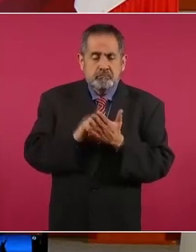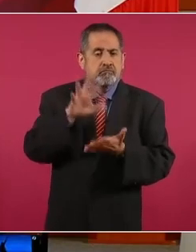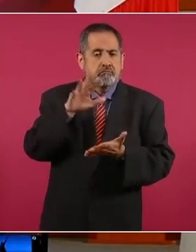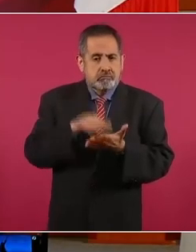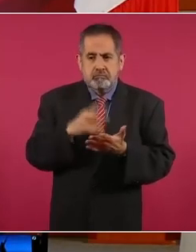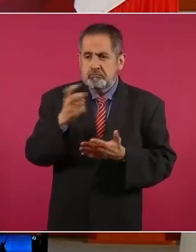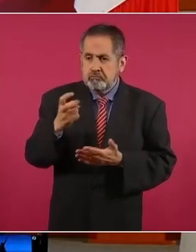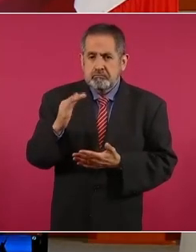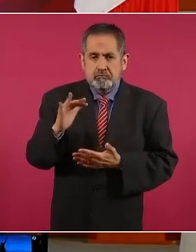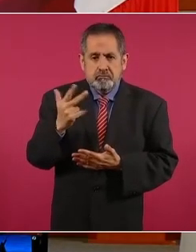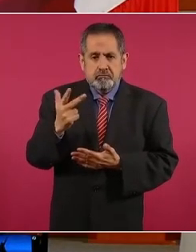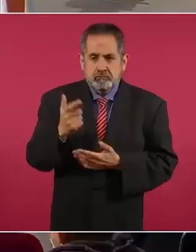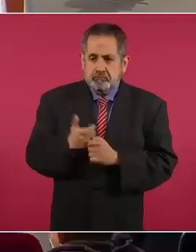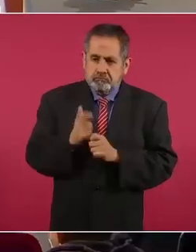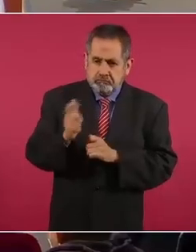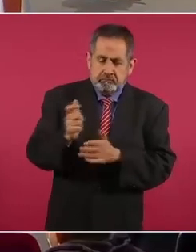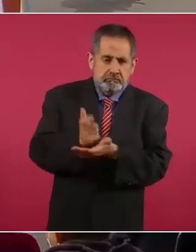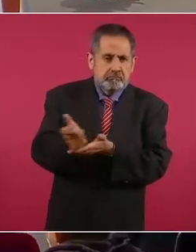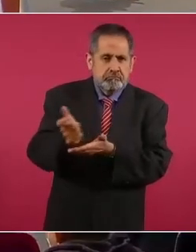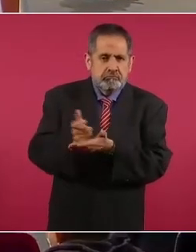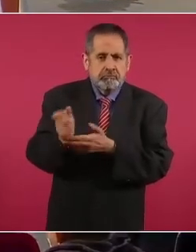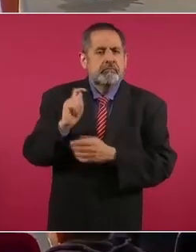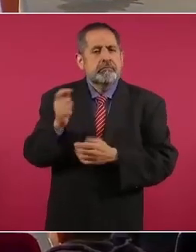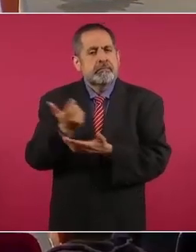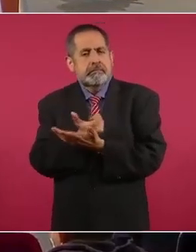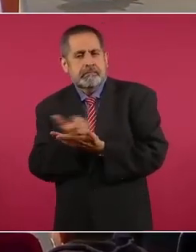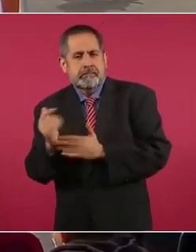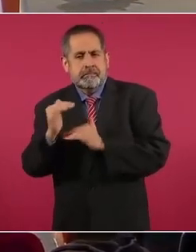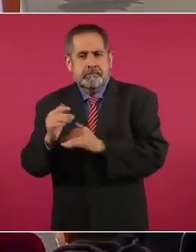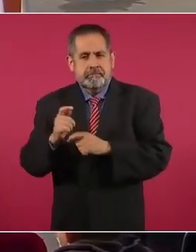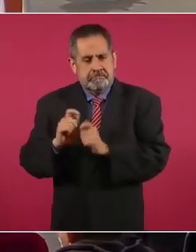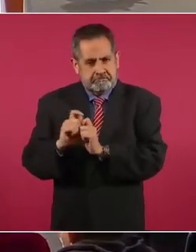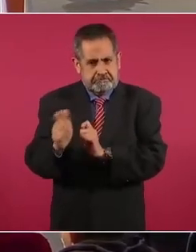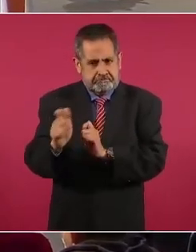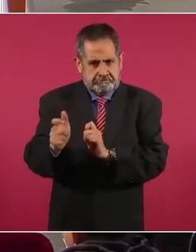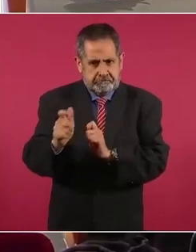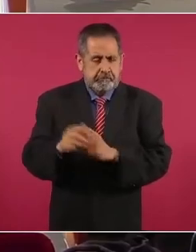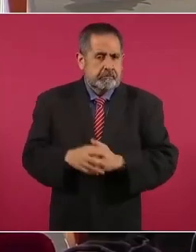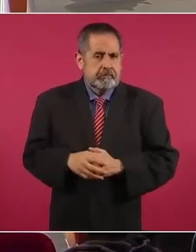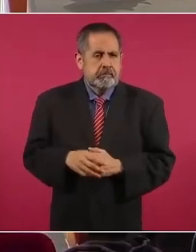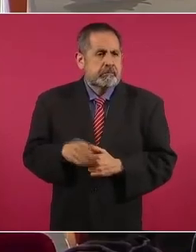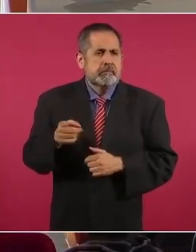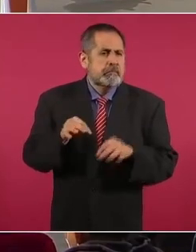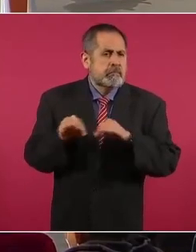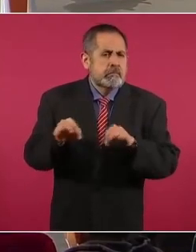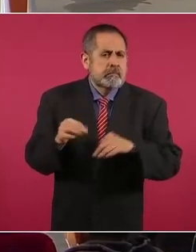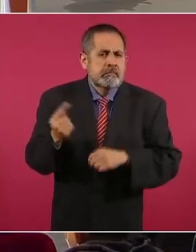un salario mínimo. En qué trabajan,